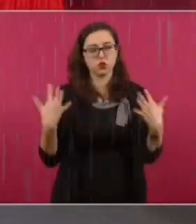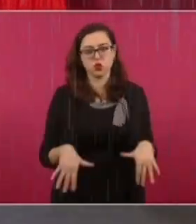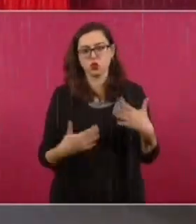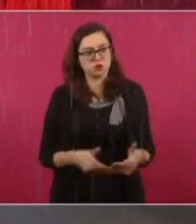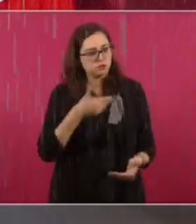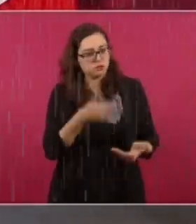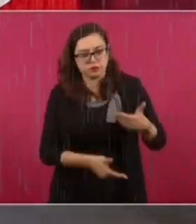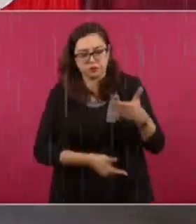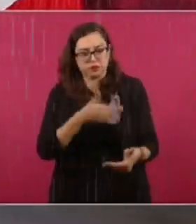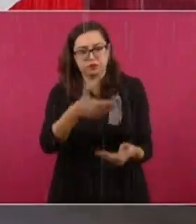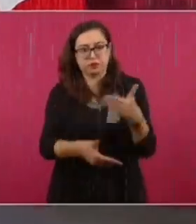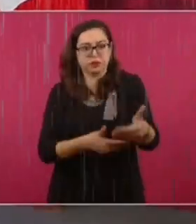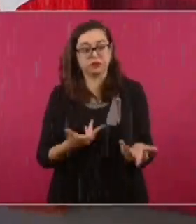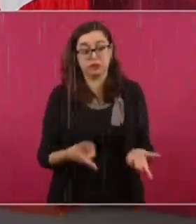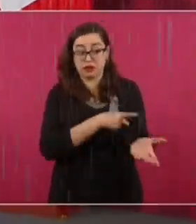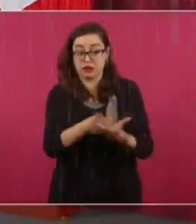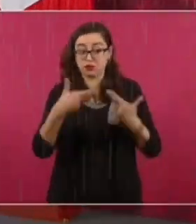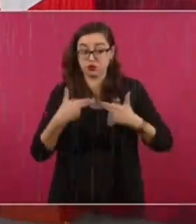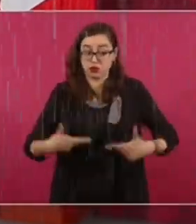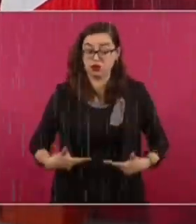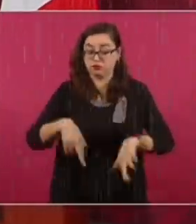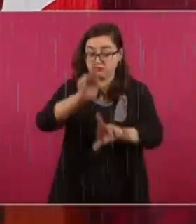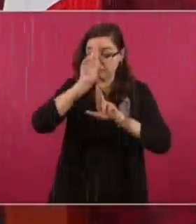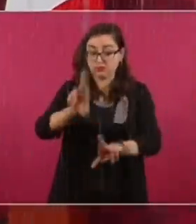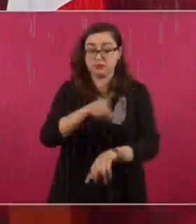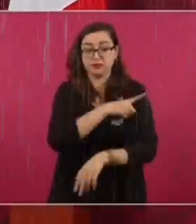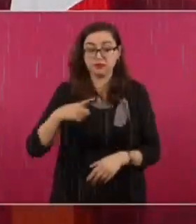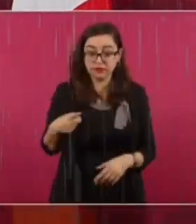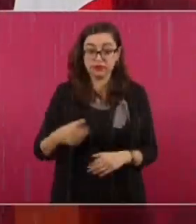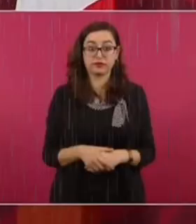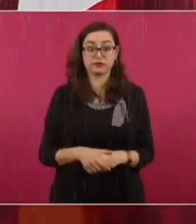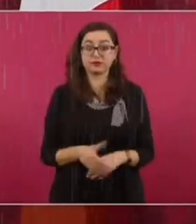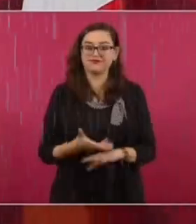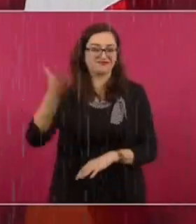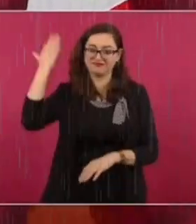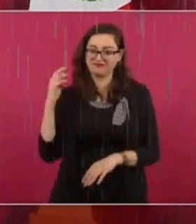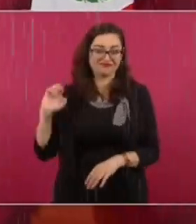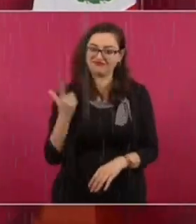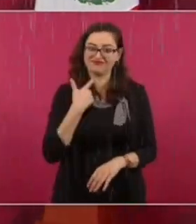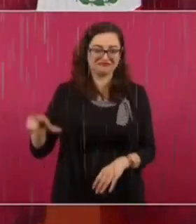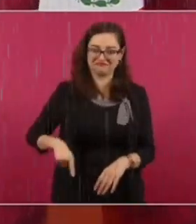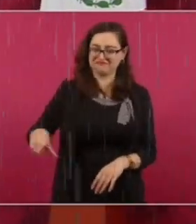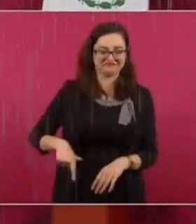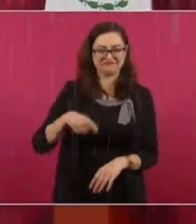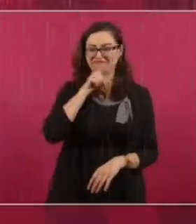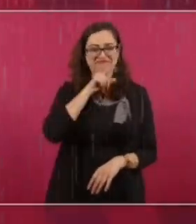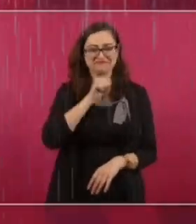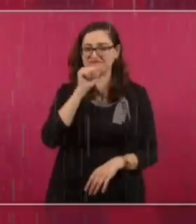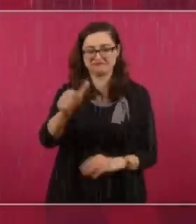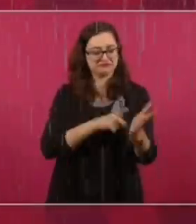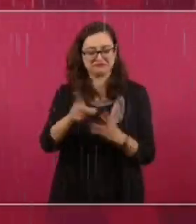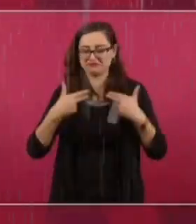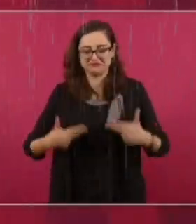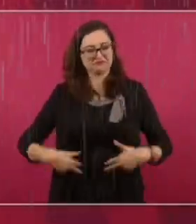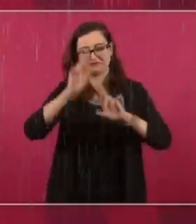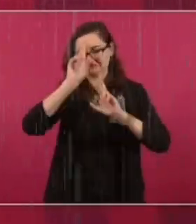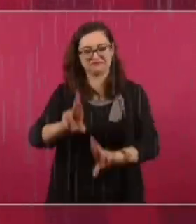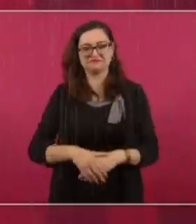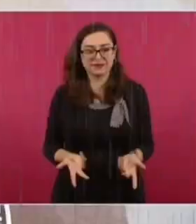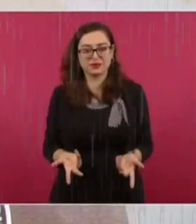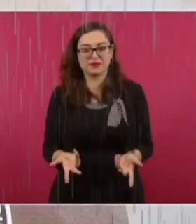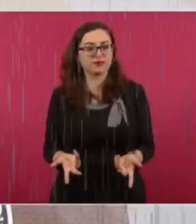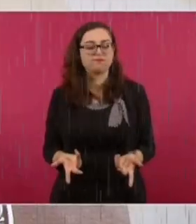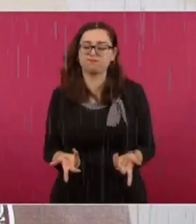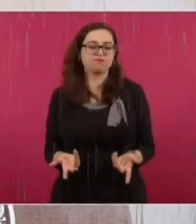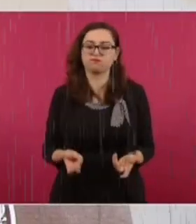muchísimo en hacer una conciencia de respeto a los derechos humanos. Cosa que no se daba con las